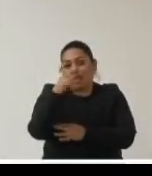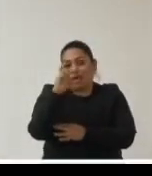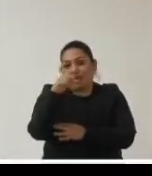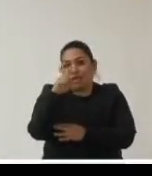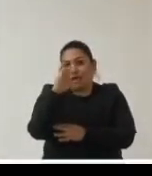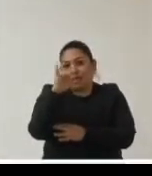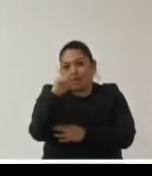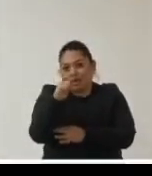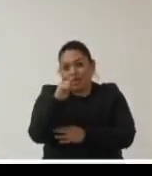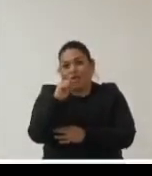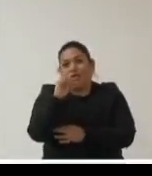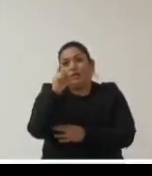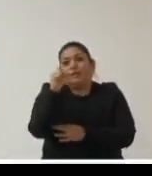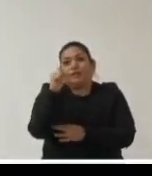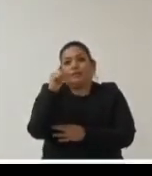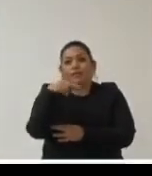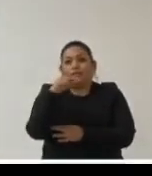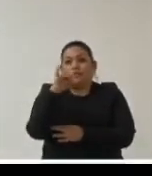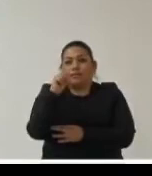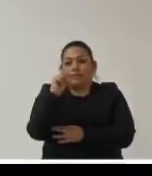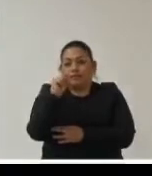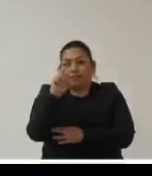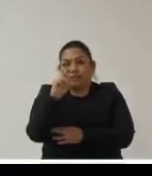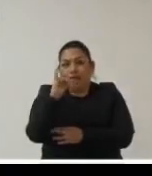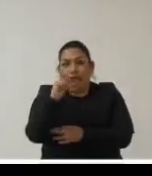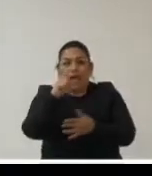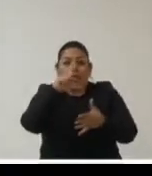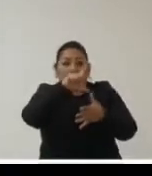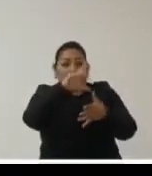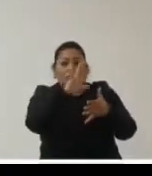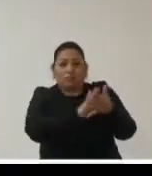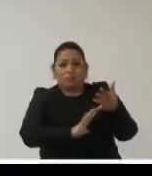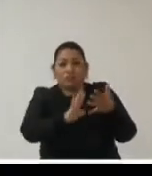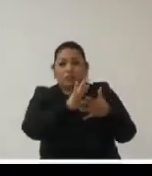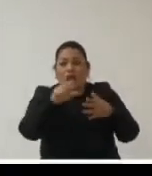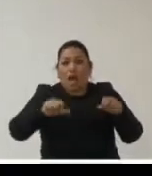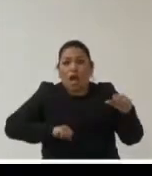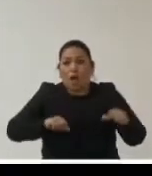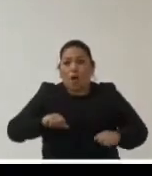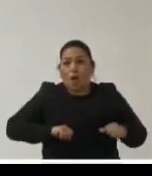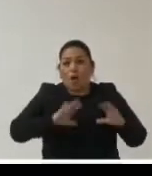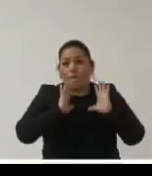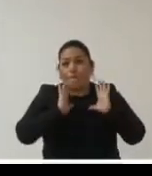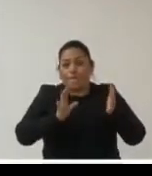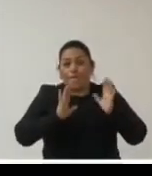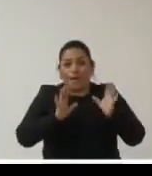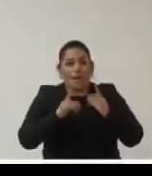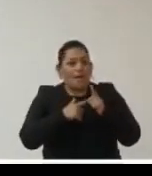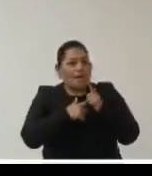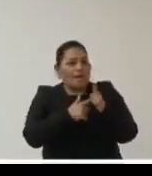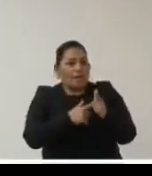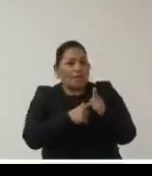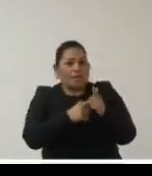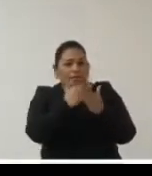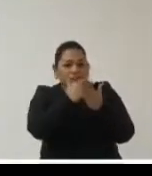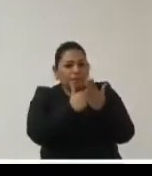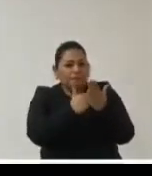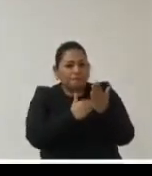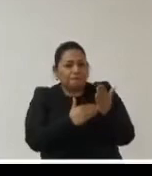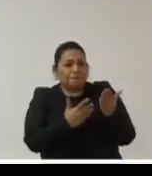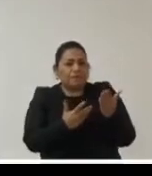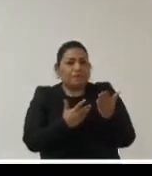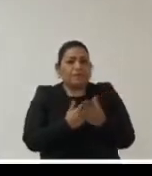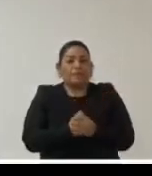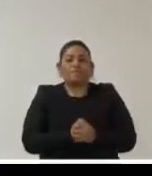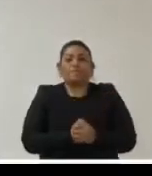presentan y en nuestros países de Latinoamérica pues ante una actividad económicamente ya ya ya ya mermada ya habíamos